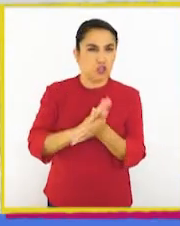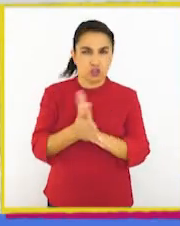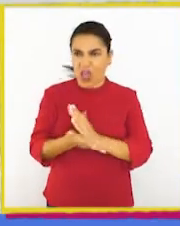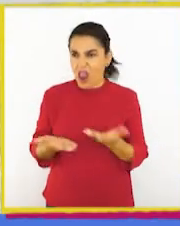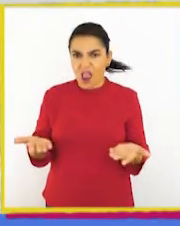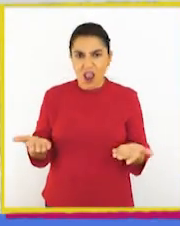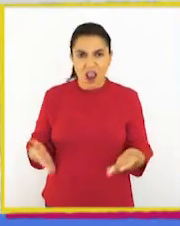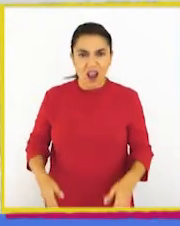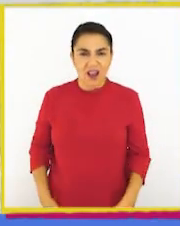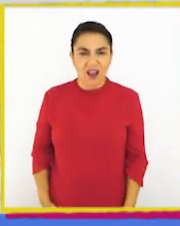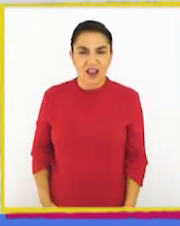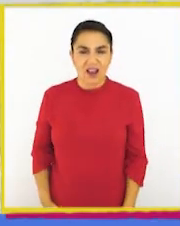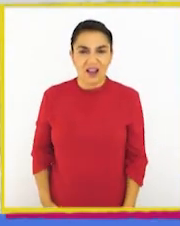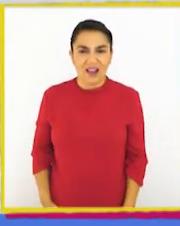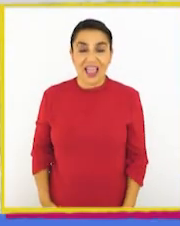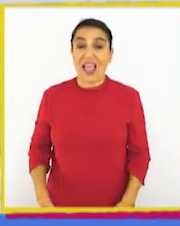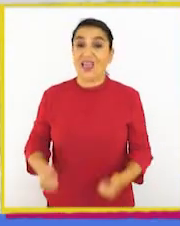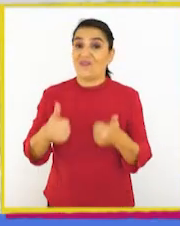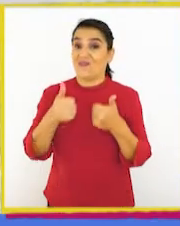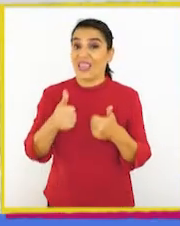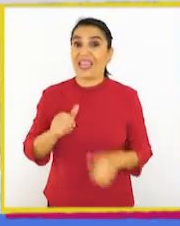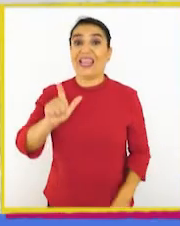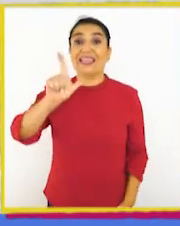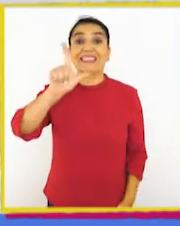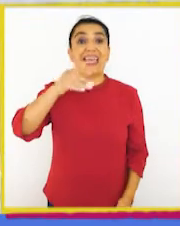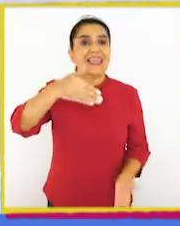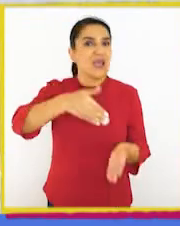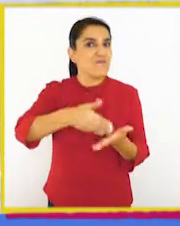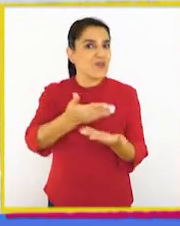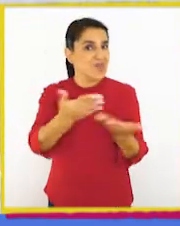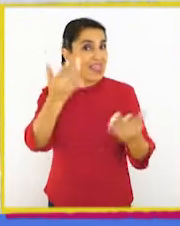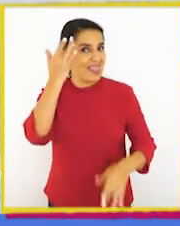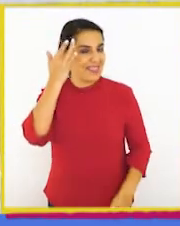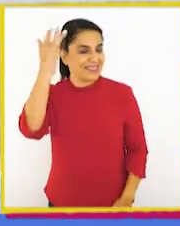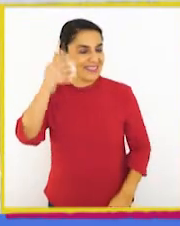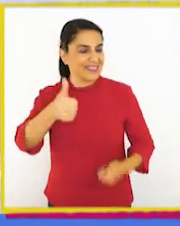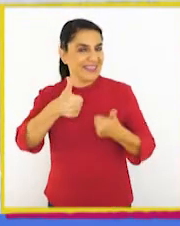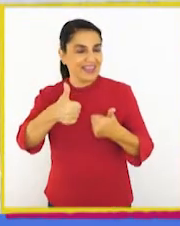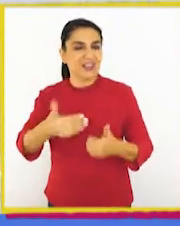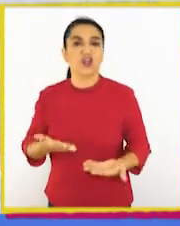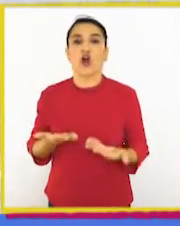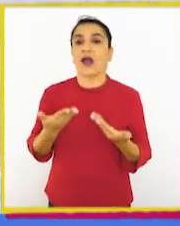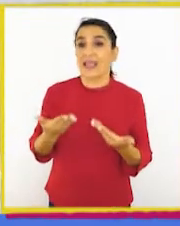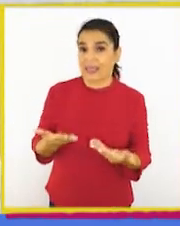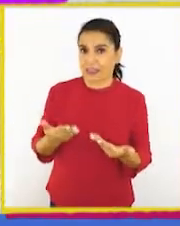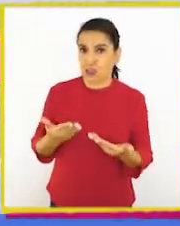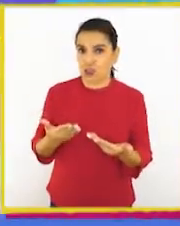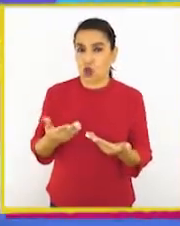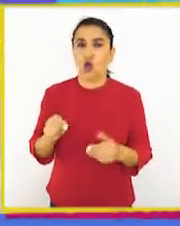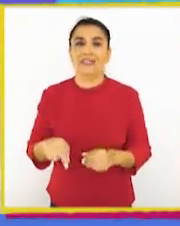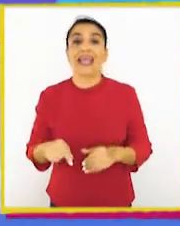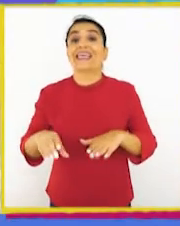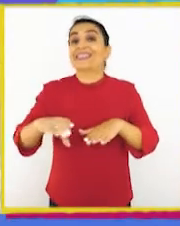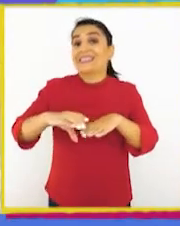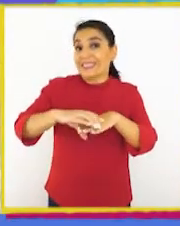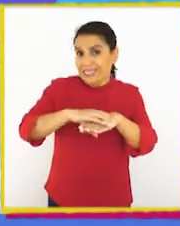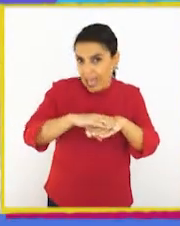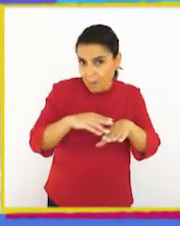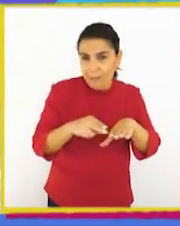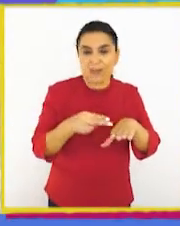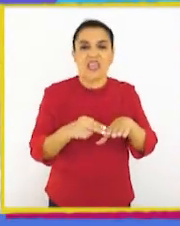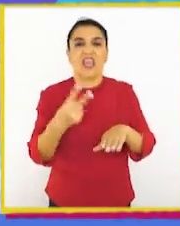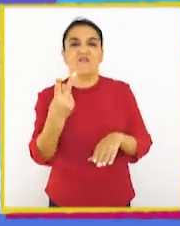Da un total de cuánto. ¡Muy bien! ¡7.000 son secos! ¡Excelente! Entonces tenemos en la lista las